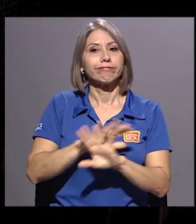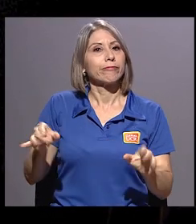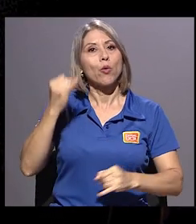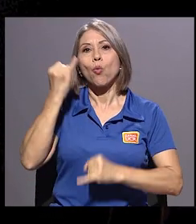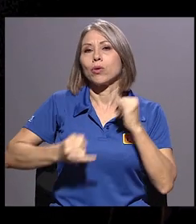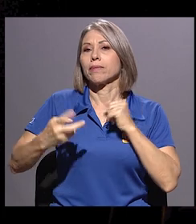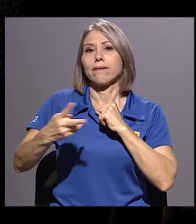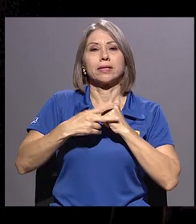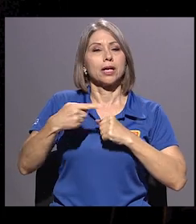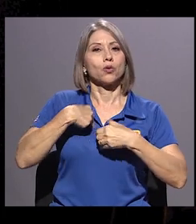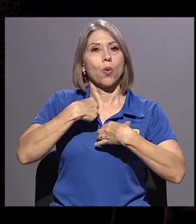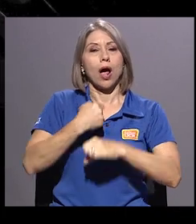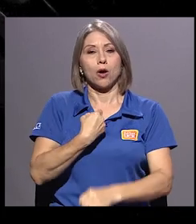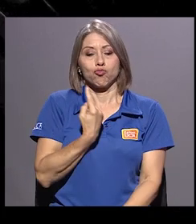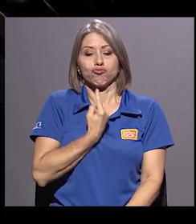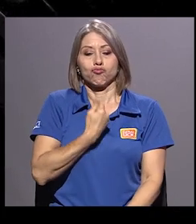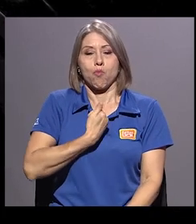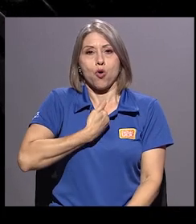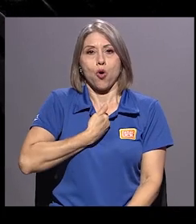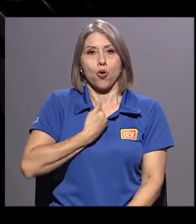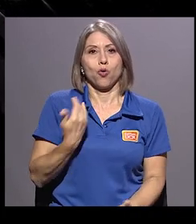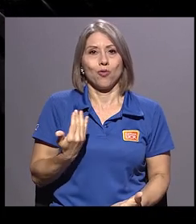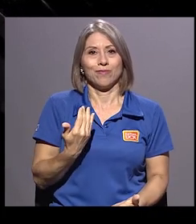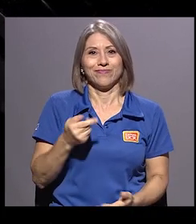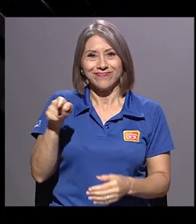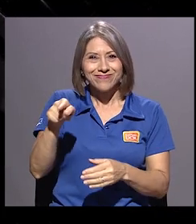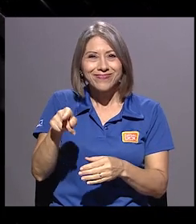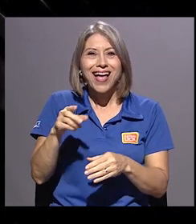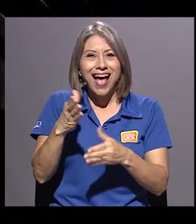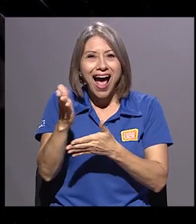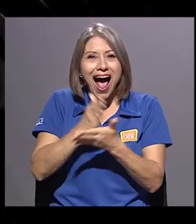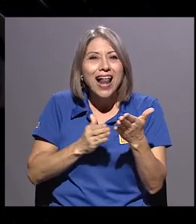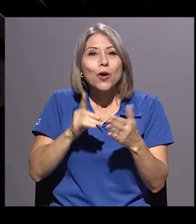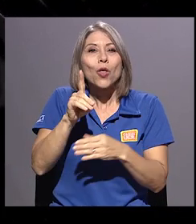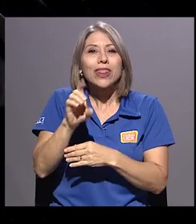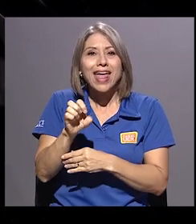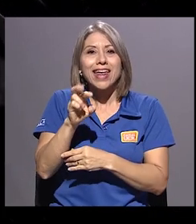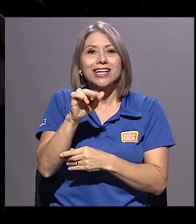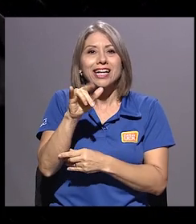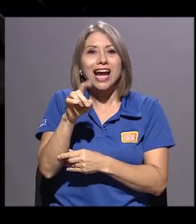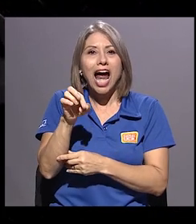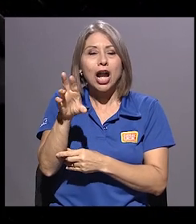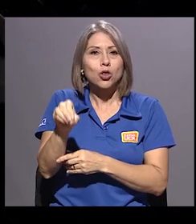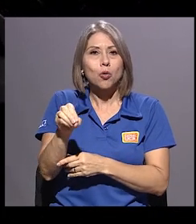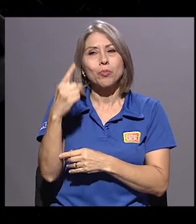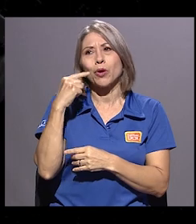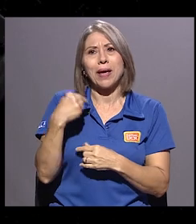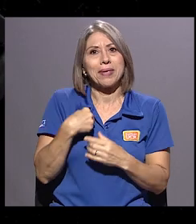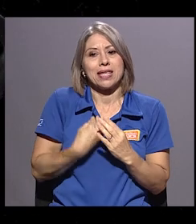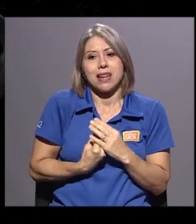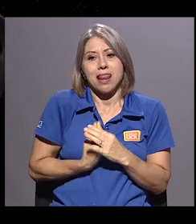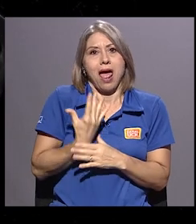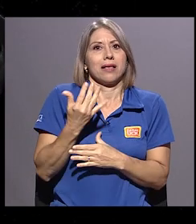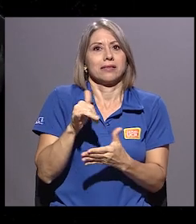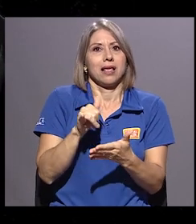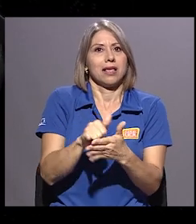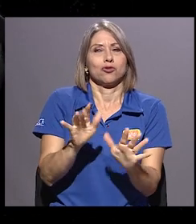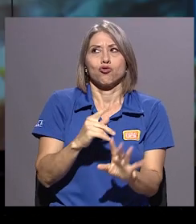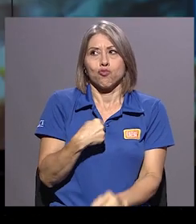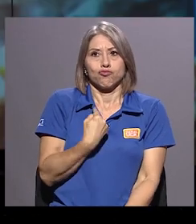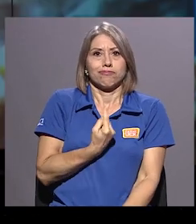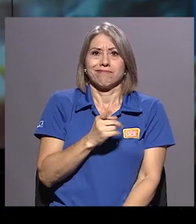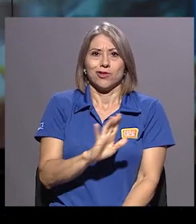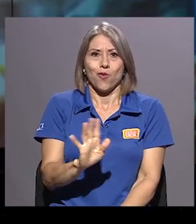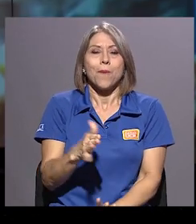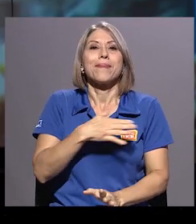que fue en algo de Ricardo, dije, porque particularmente no es lo que me nace hacer, a mí me gusta más trabajar con otros actores. Era como un